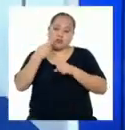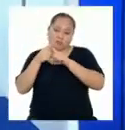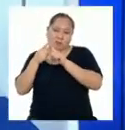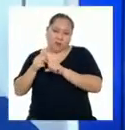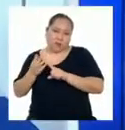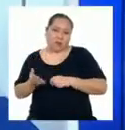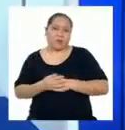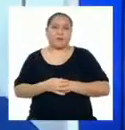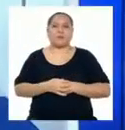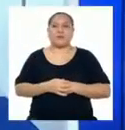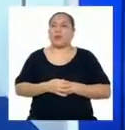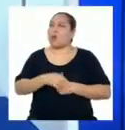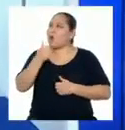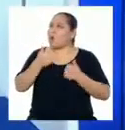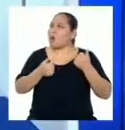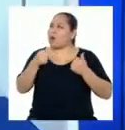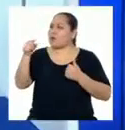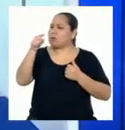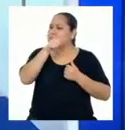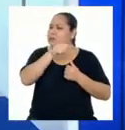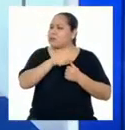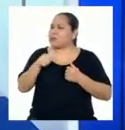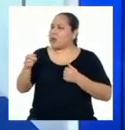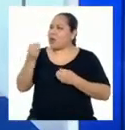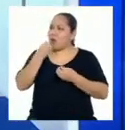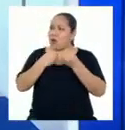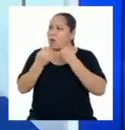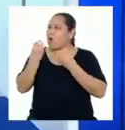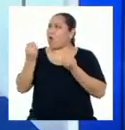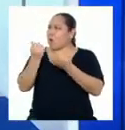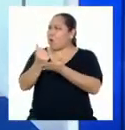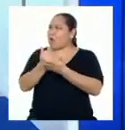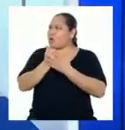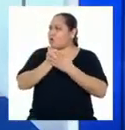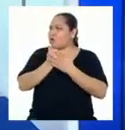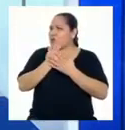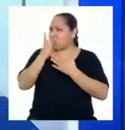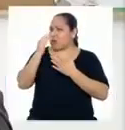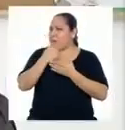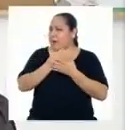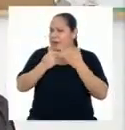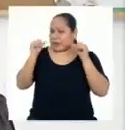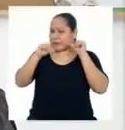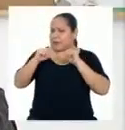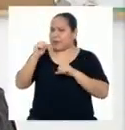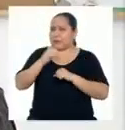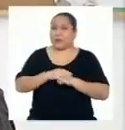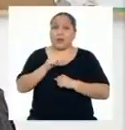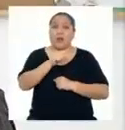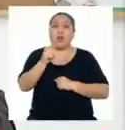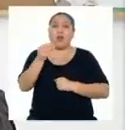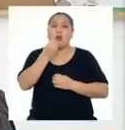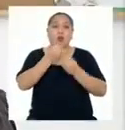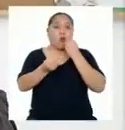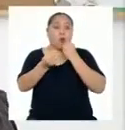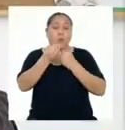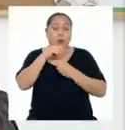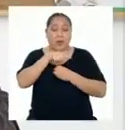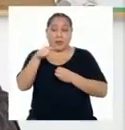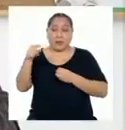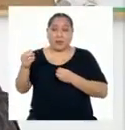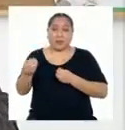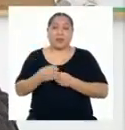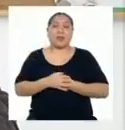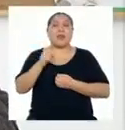¿Y qué función cumplen estos alimentos? Digo, desde un punto de vista científico. Consumir alimentos ricos en